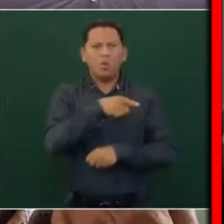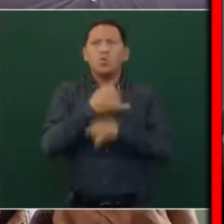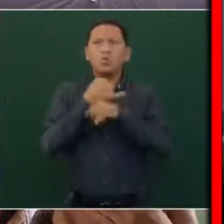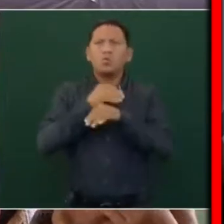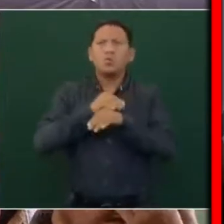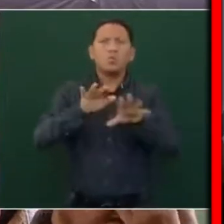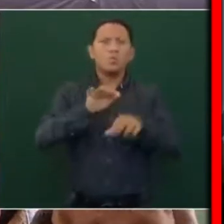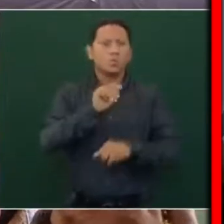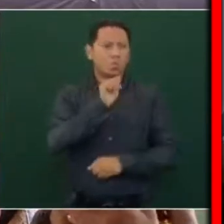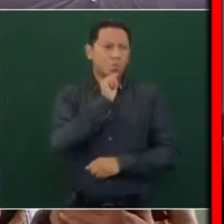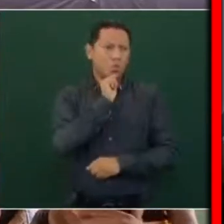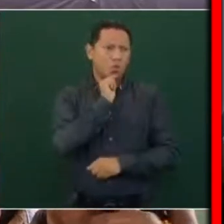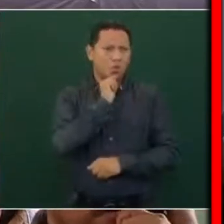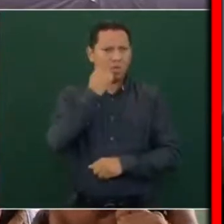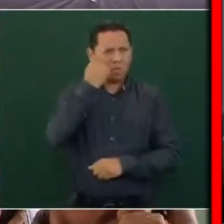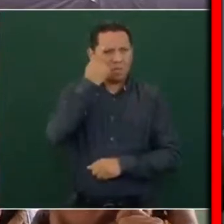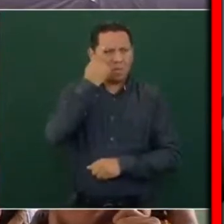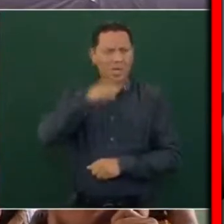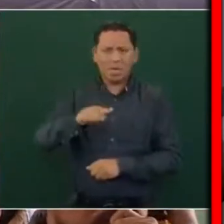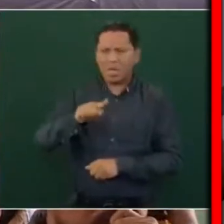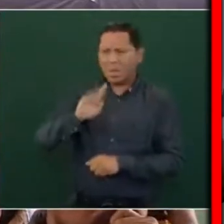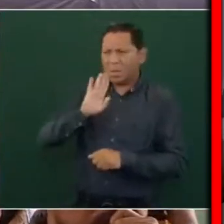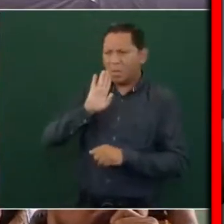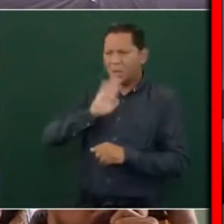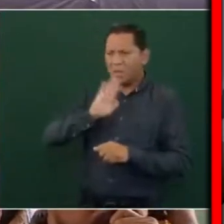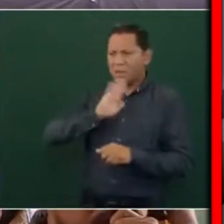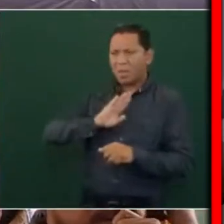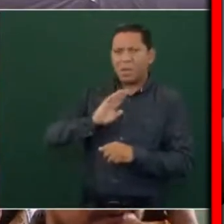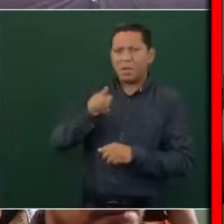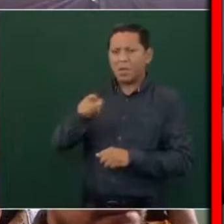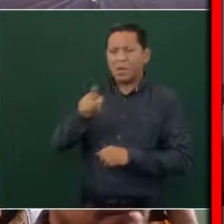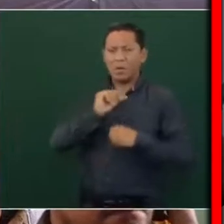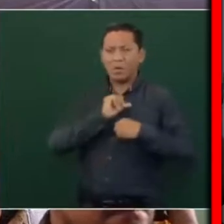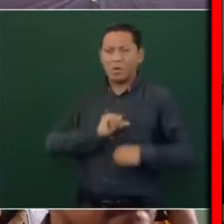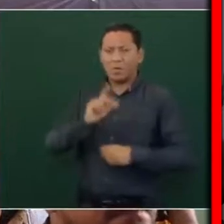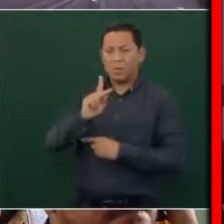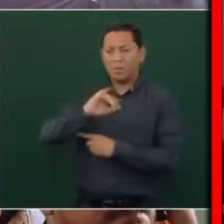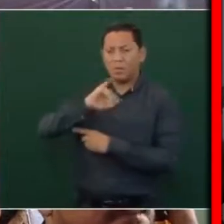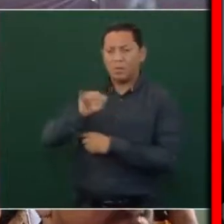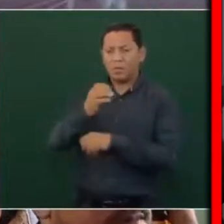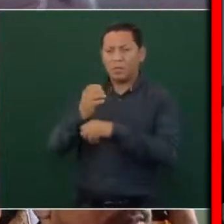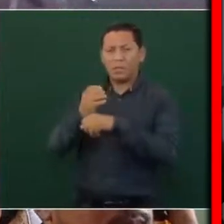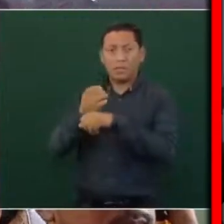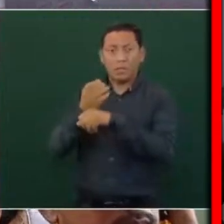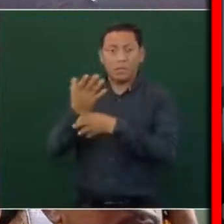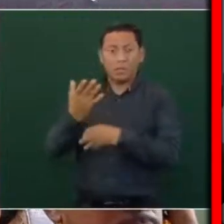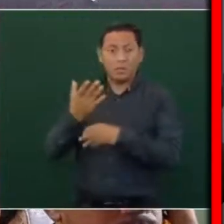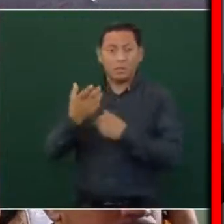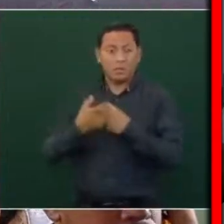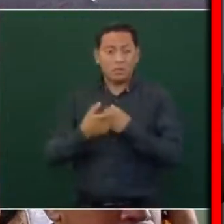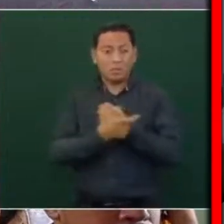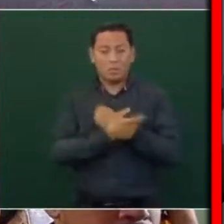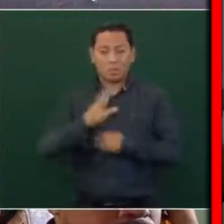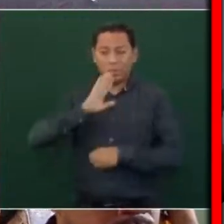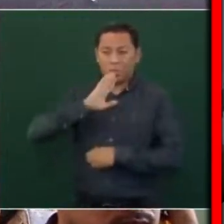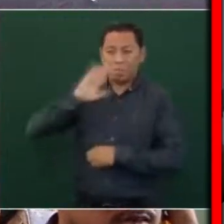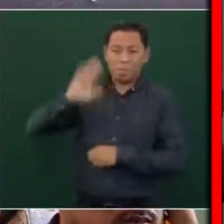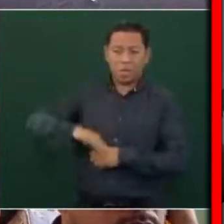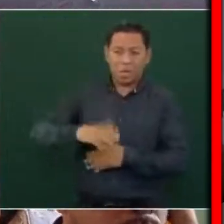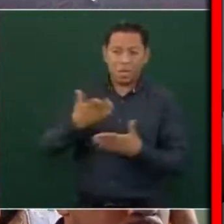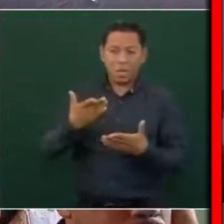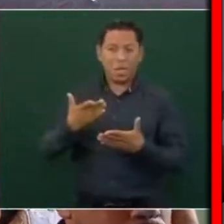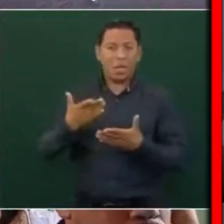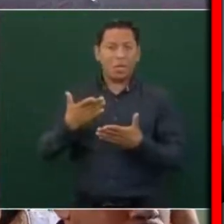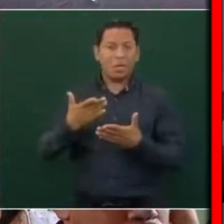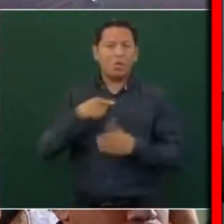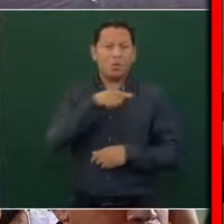limpiar de tajo la corrupción en el Poder Judicial. Es la primera pregunta si nos pudiera explicar por qué no a través